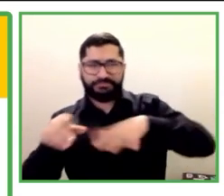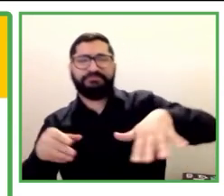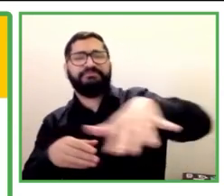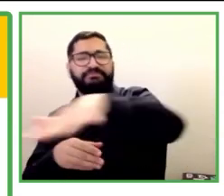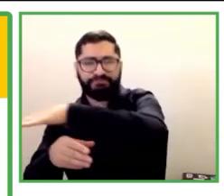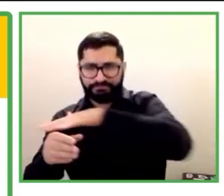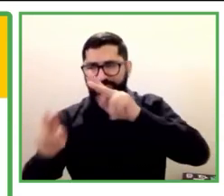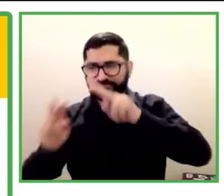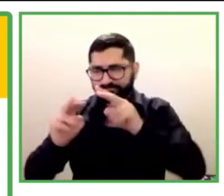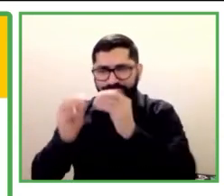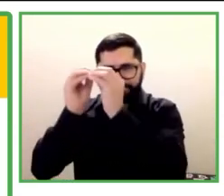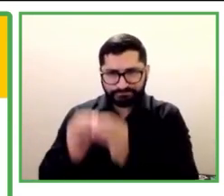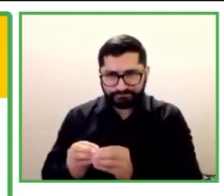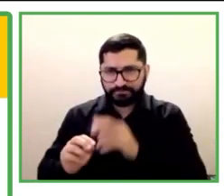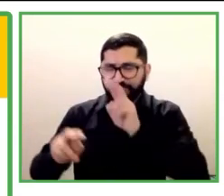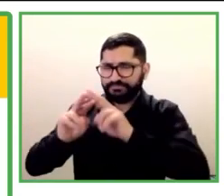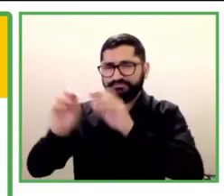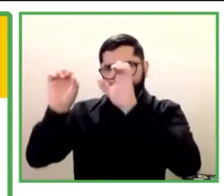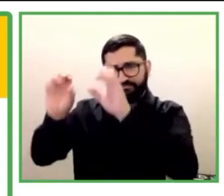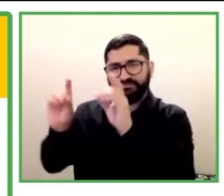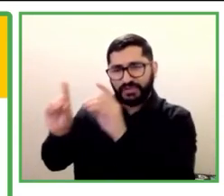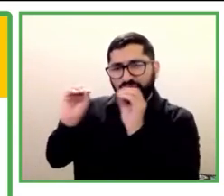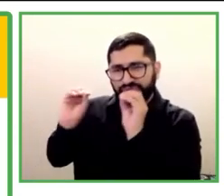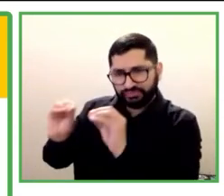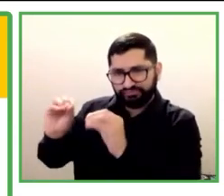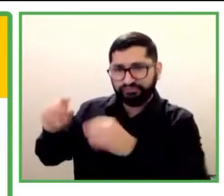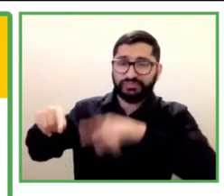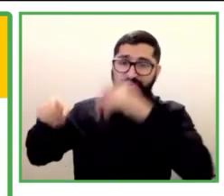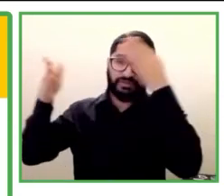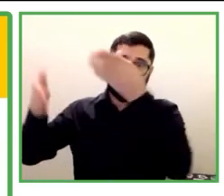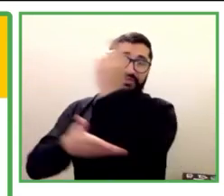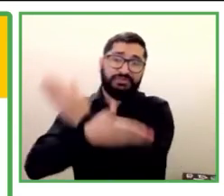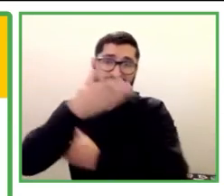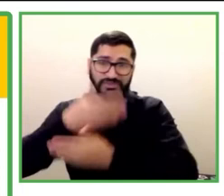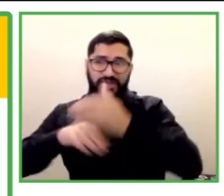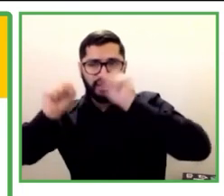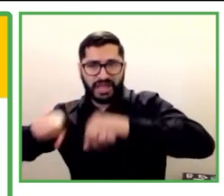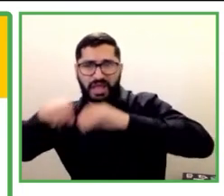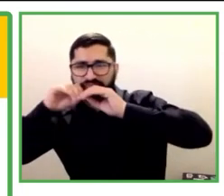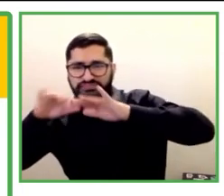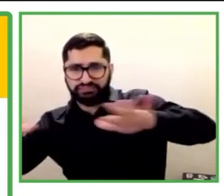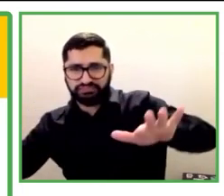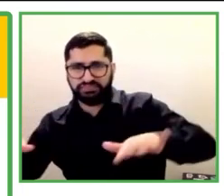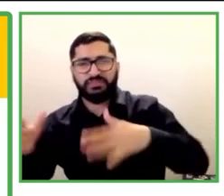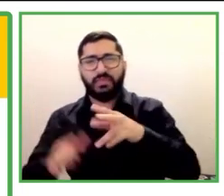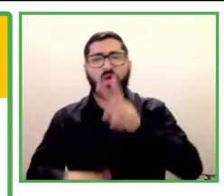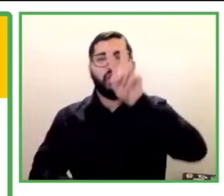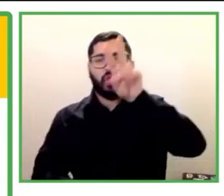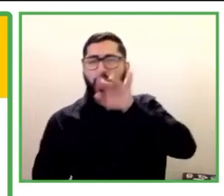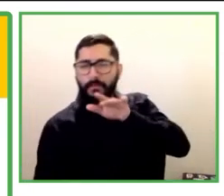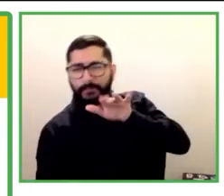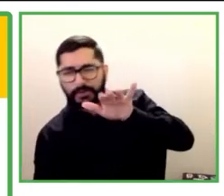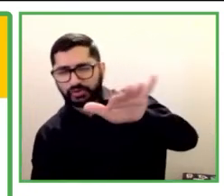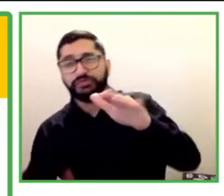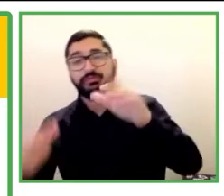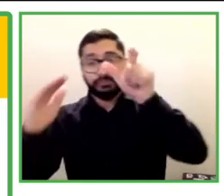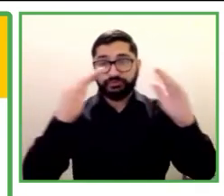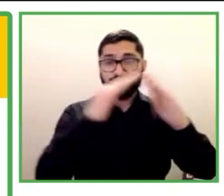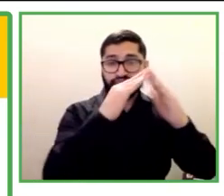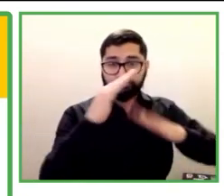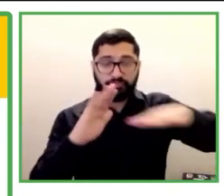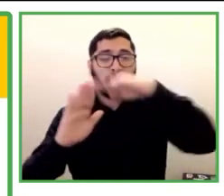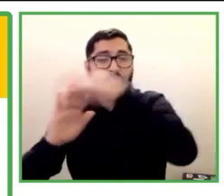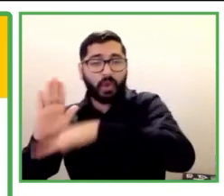Hemos llegado a más de dos millones de hogares con este tipo de programas. Pero lo más lindo es que los alumnos con discapacidades ahora están